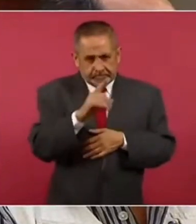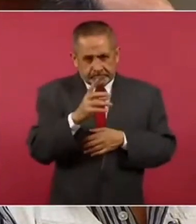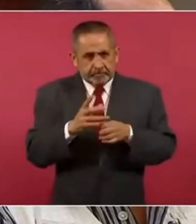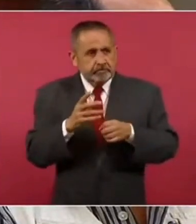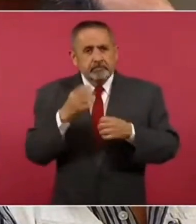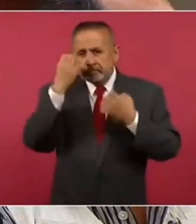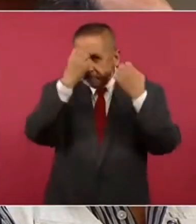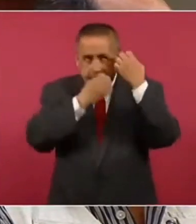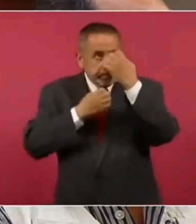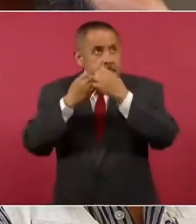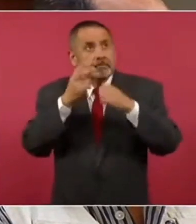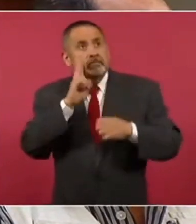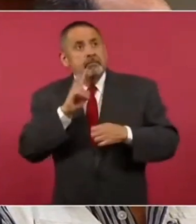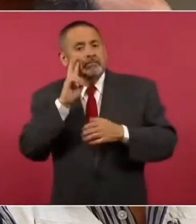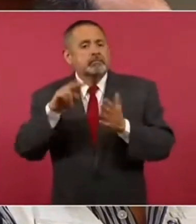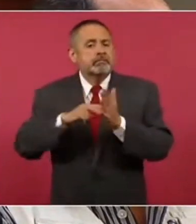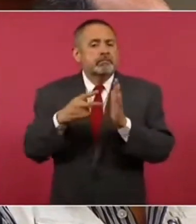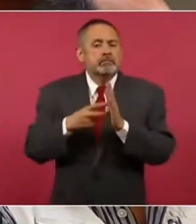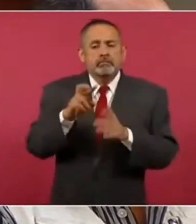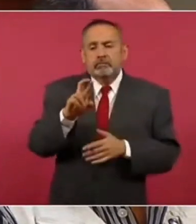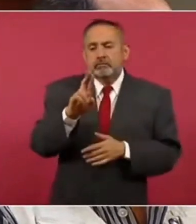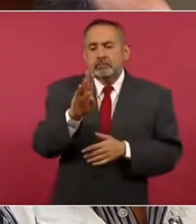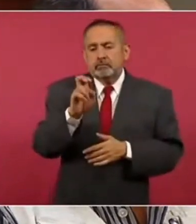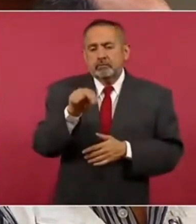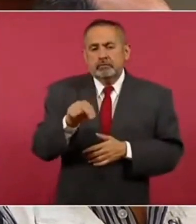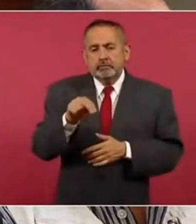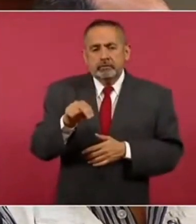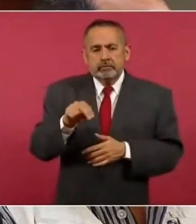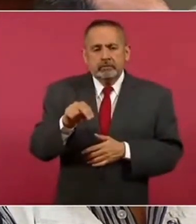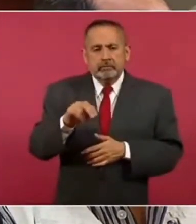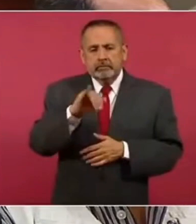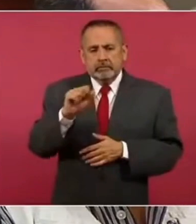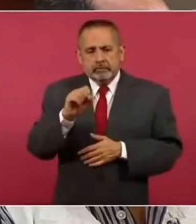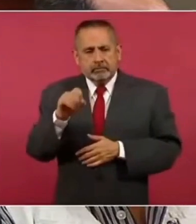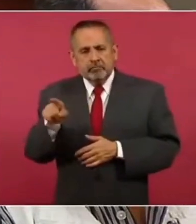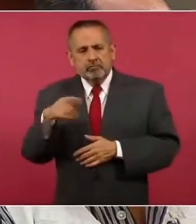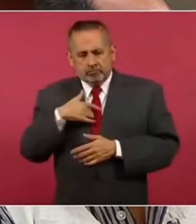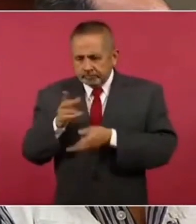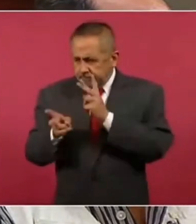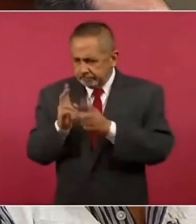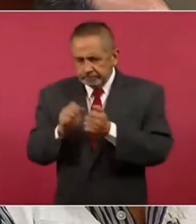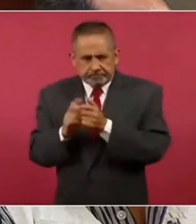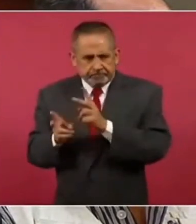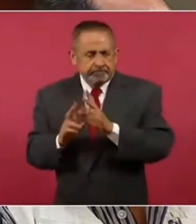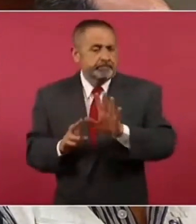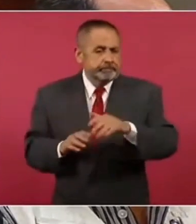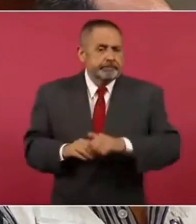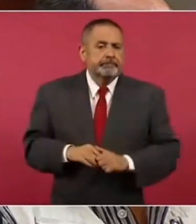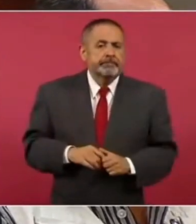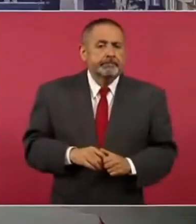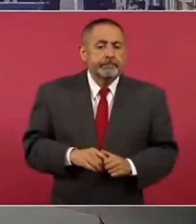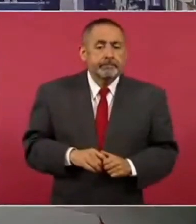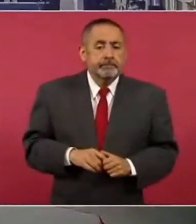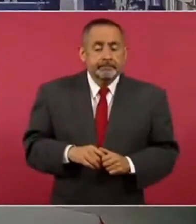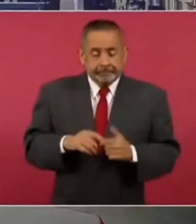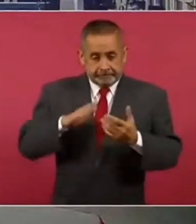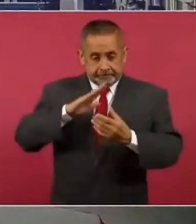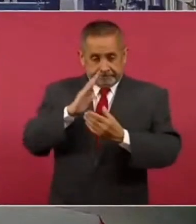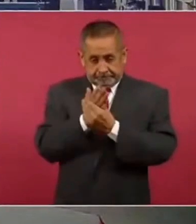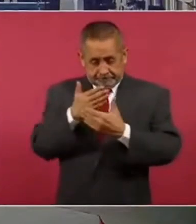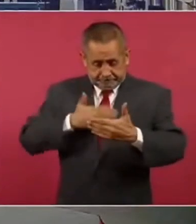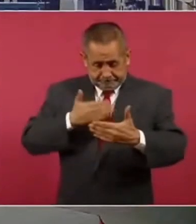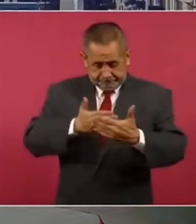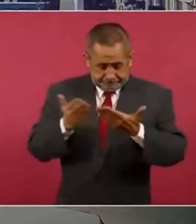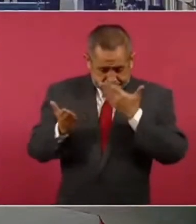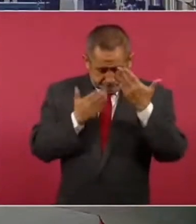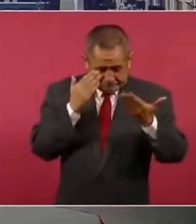peritaje a cargo del ingeniero Rubén Jaso Reina, con el que yo ya tuve la oportunidad de platicar. Bueno, en el expediente que se